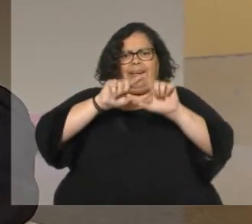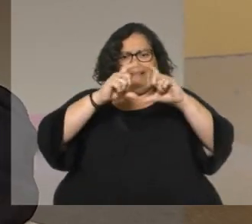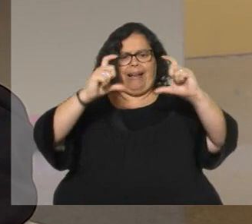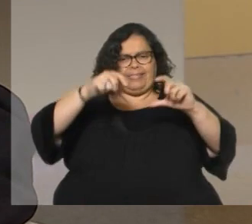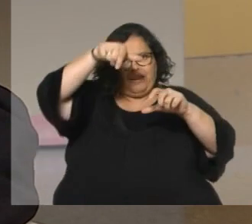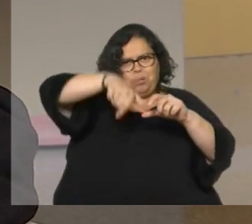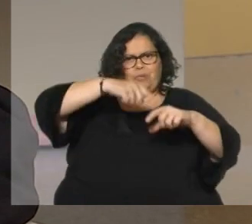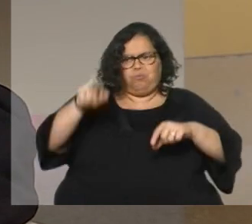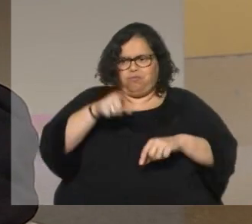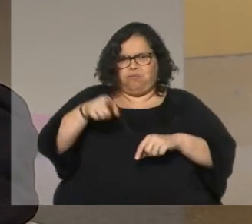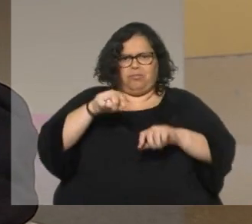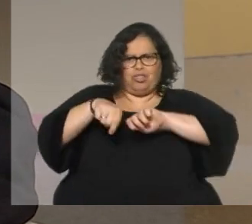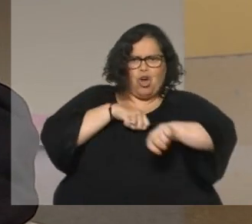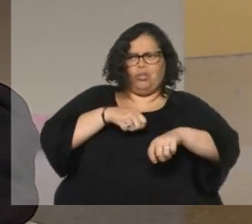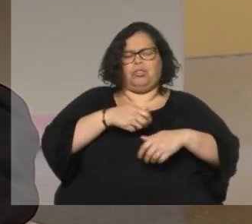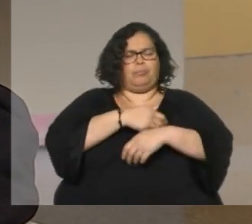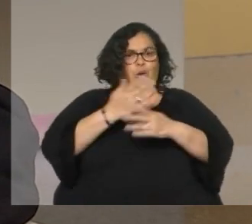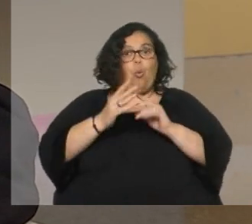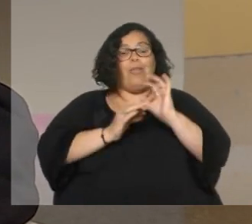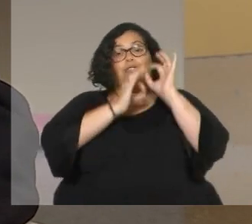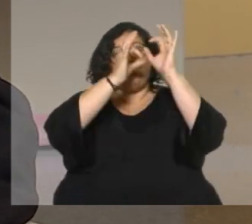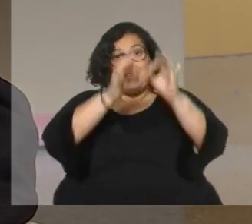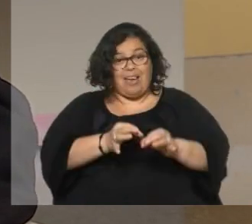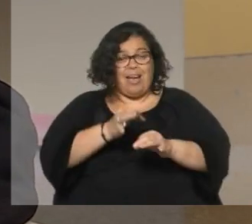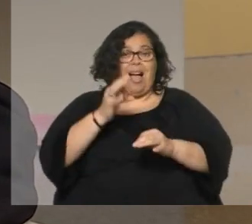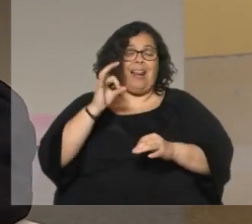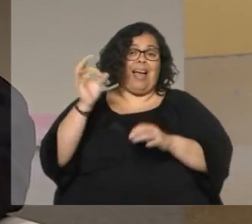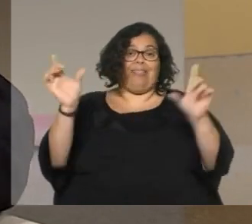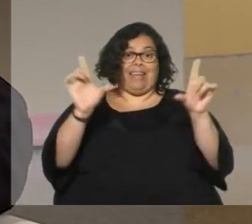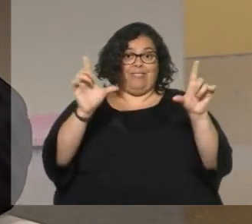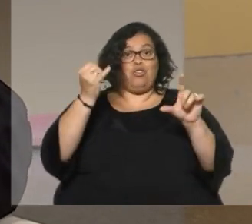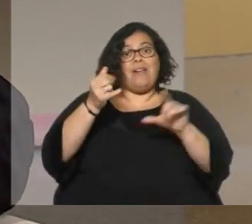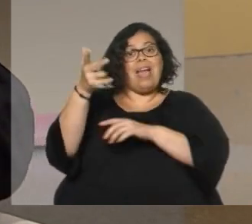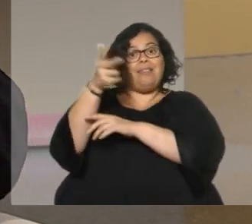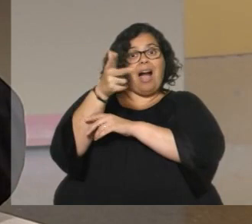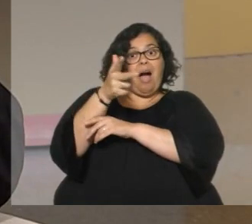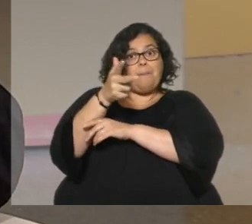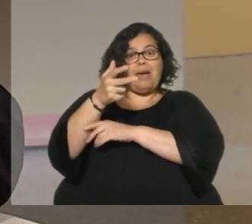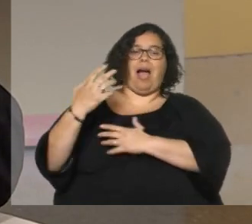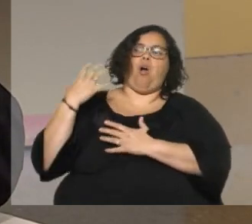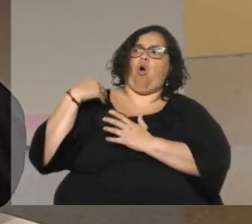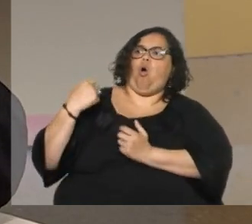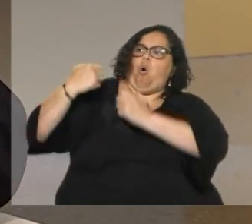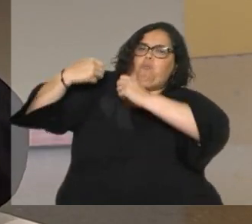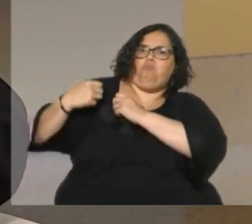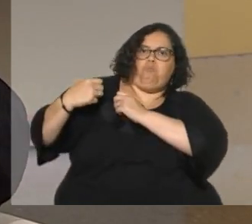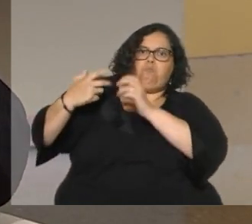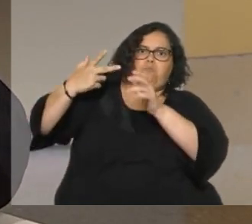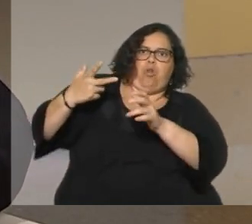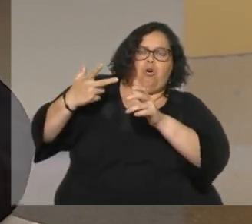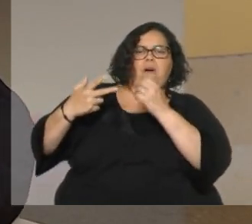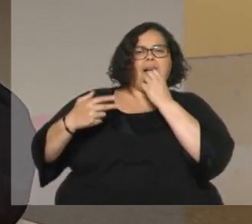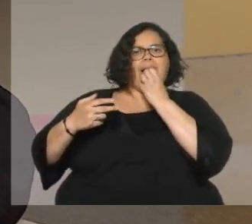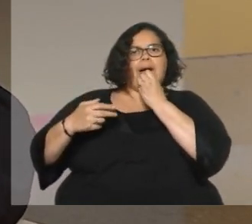cuando pasé a la televisión estaban aquellas cámaras que se sostenían a hombro por parte de los cameramen pero la bolsa del